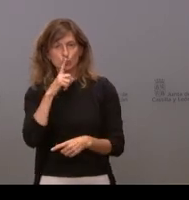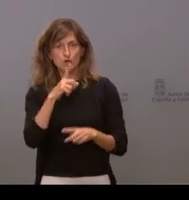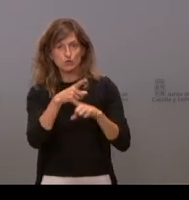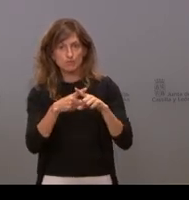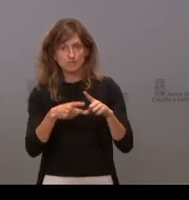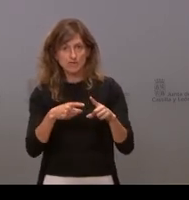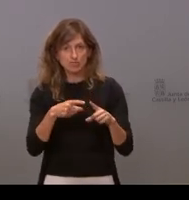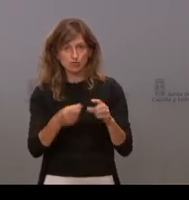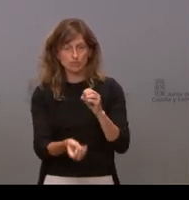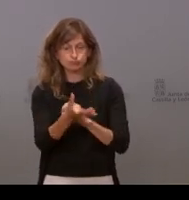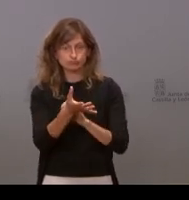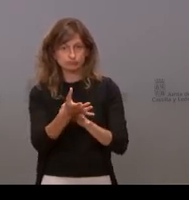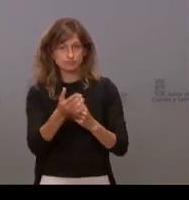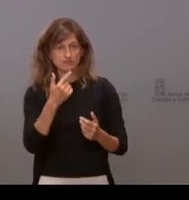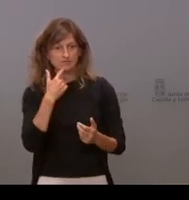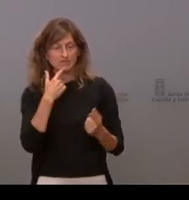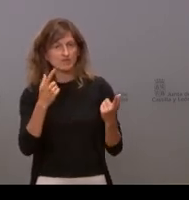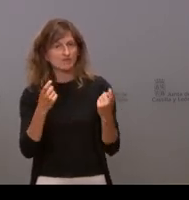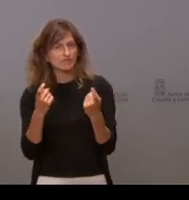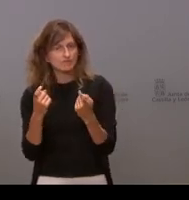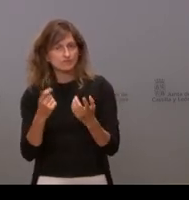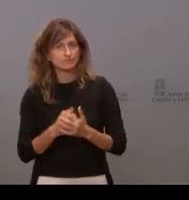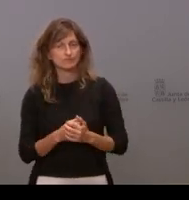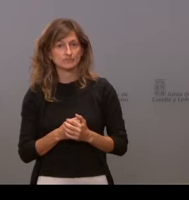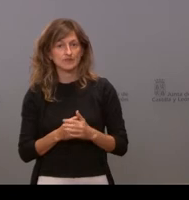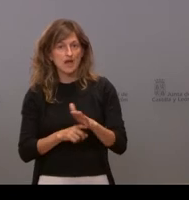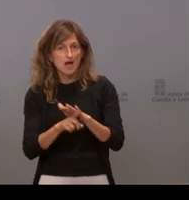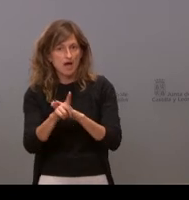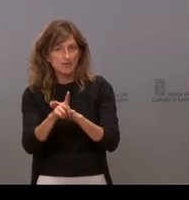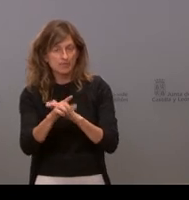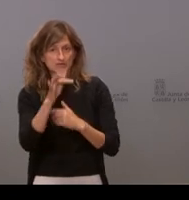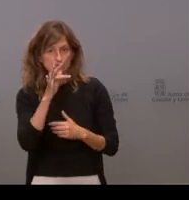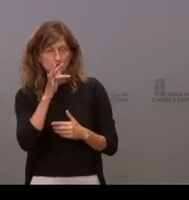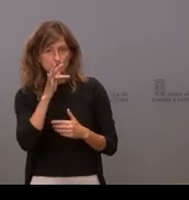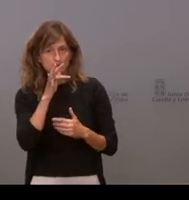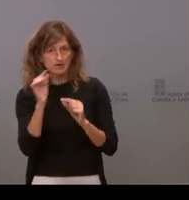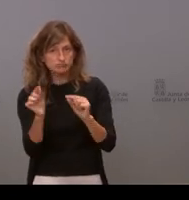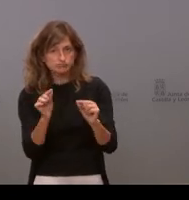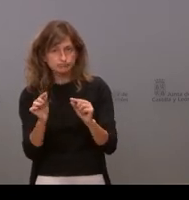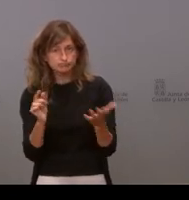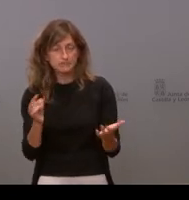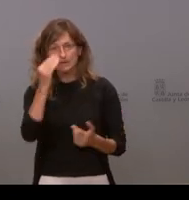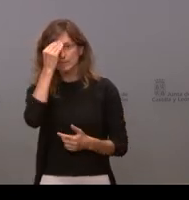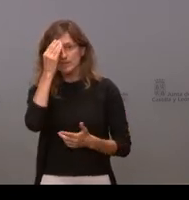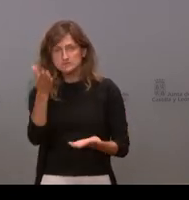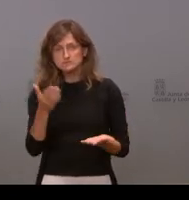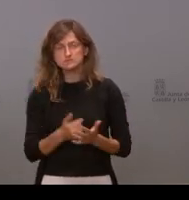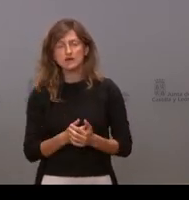ha habido críticas recurrentes sobre faltas de avance sobre falta de avance en la propia mesa no sé si piensa que está